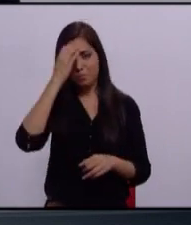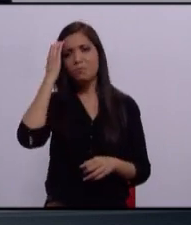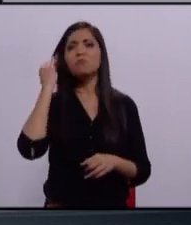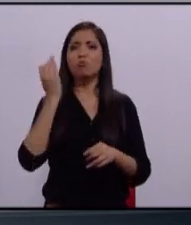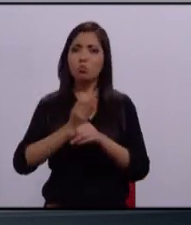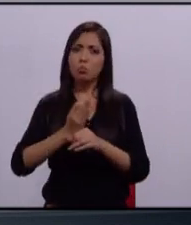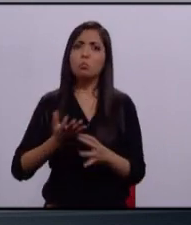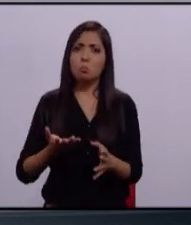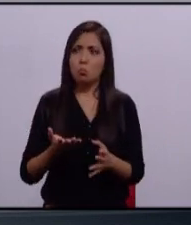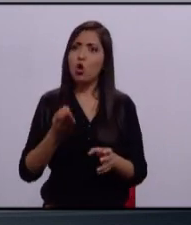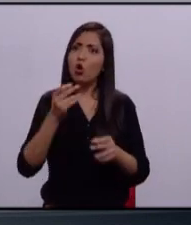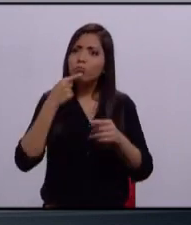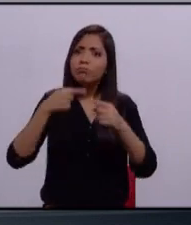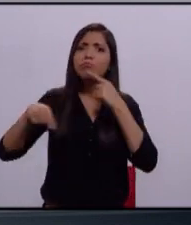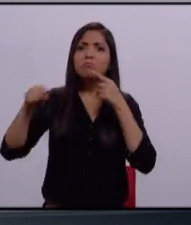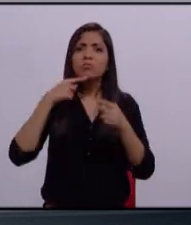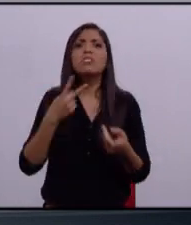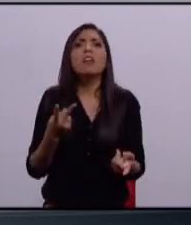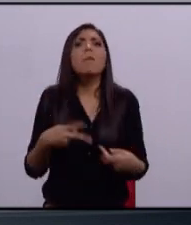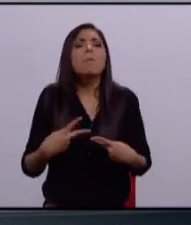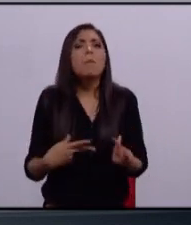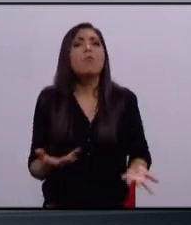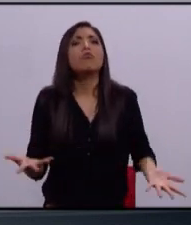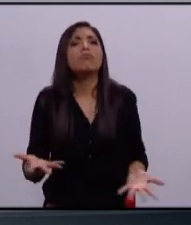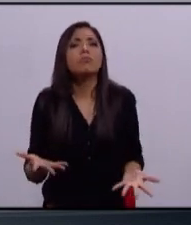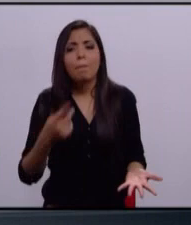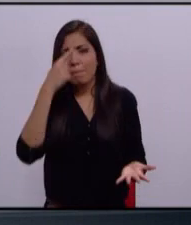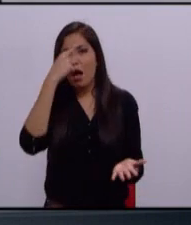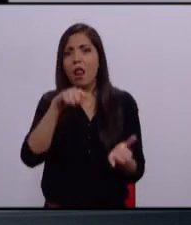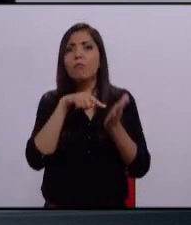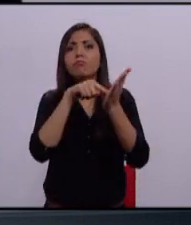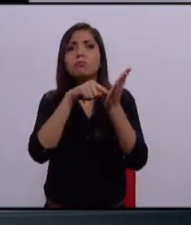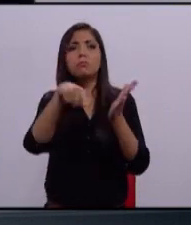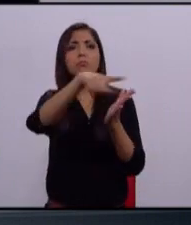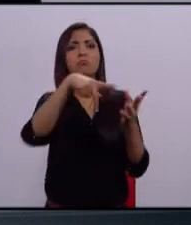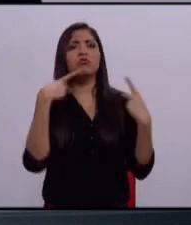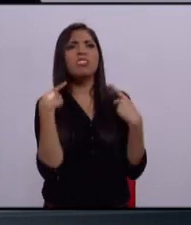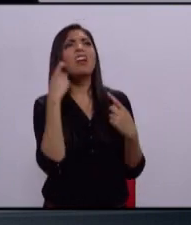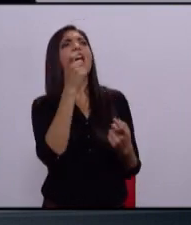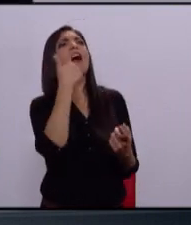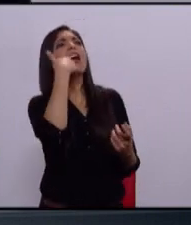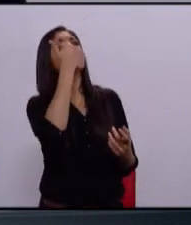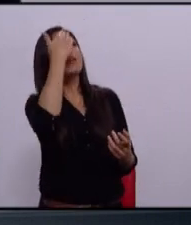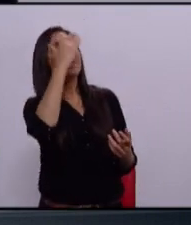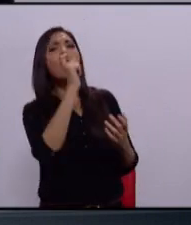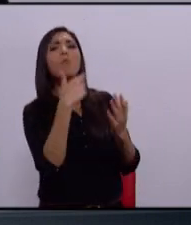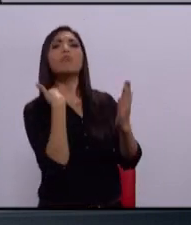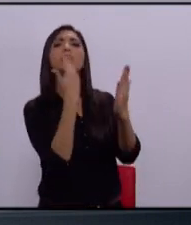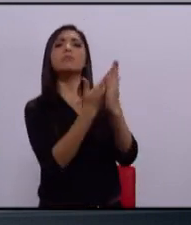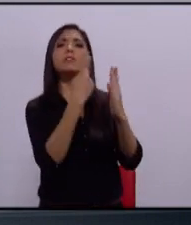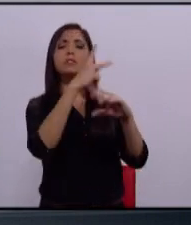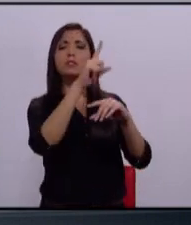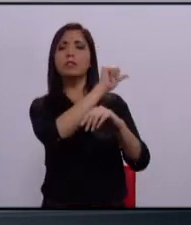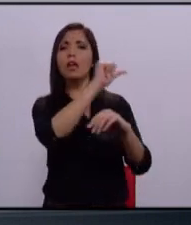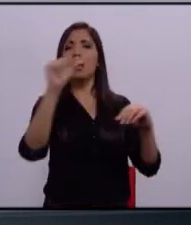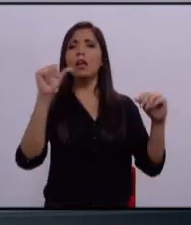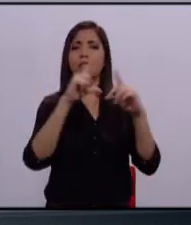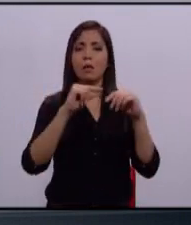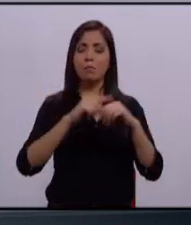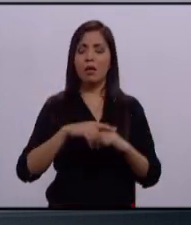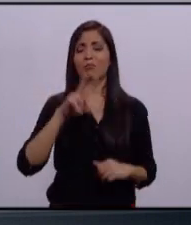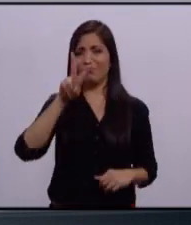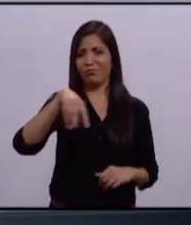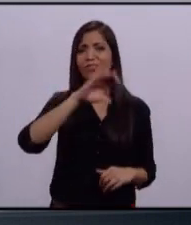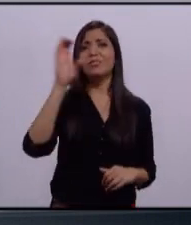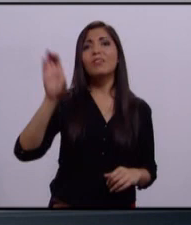discutir el tema de qué vamos a hacer y qué vamos a proponer a los zapopanos y cuál es la circunstancia que hoy priva. Es cierto